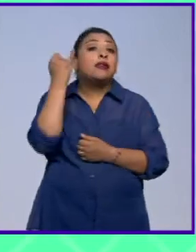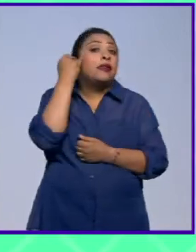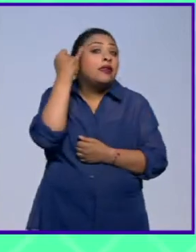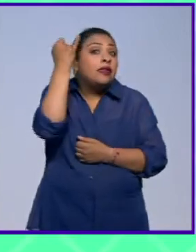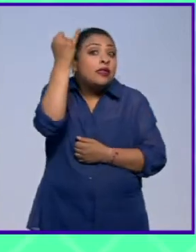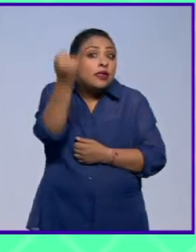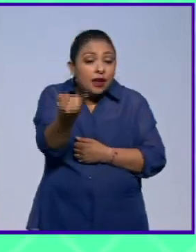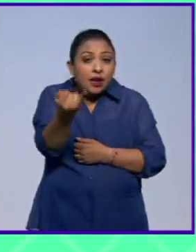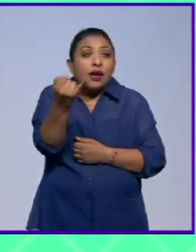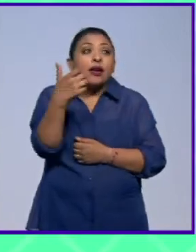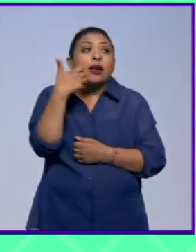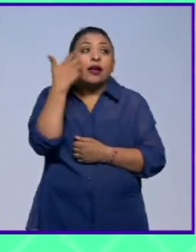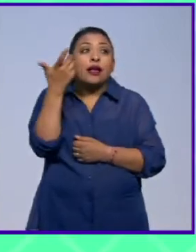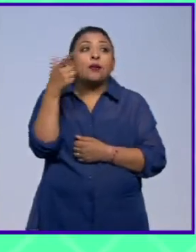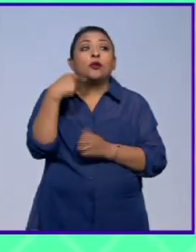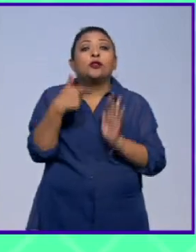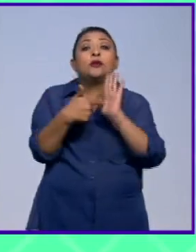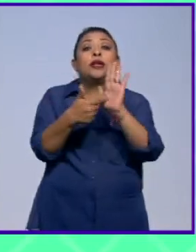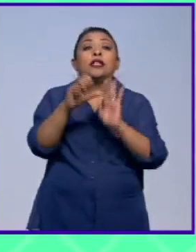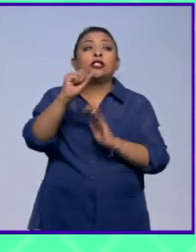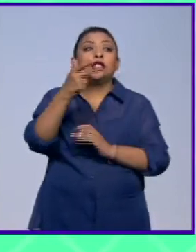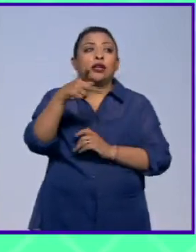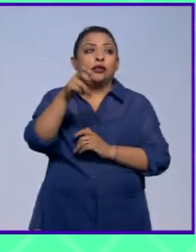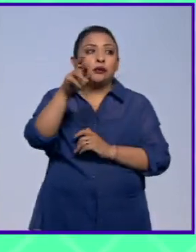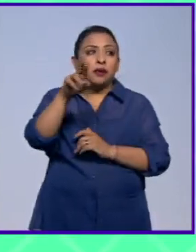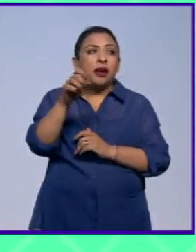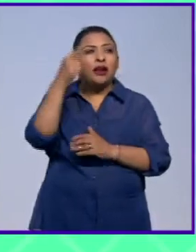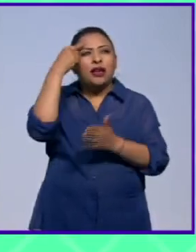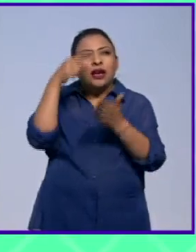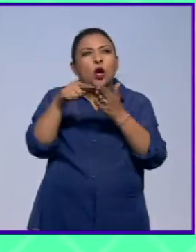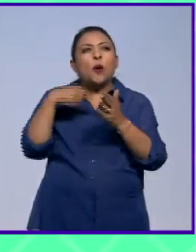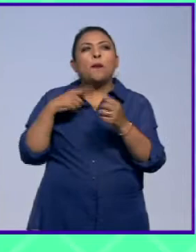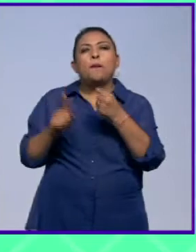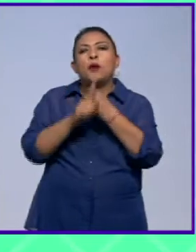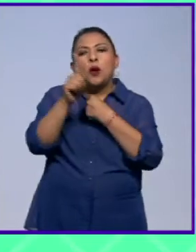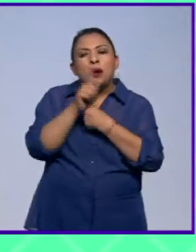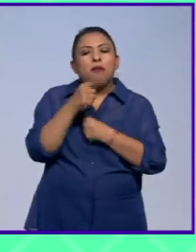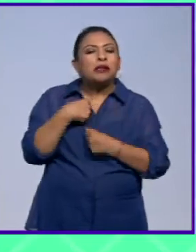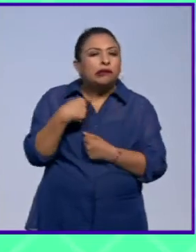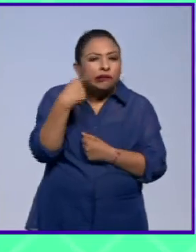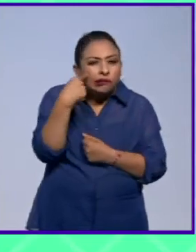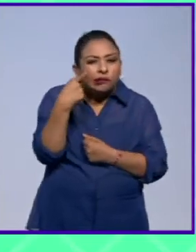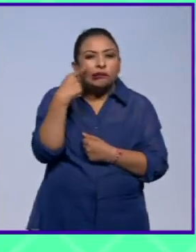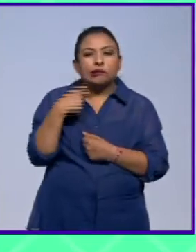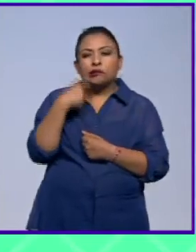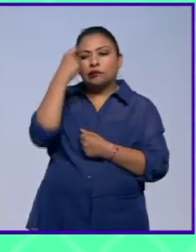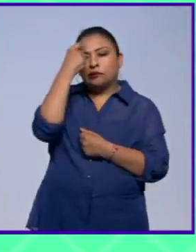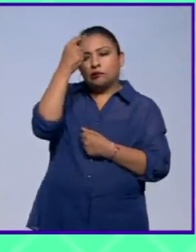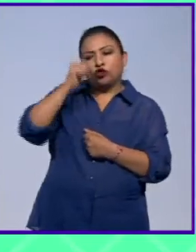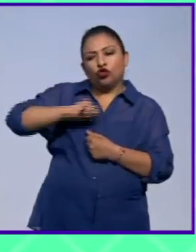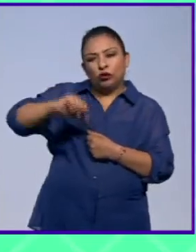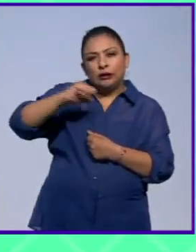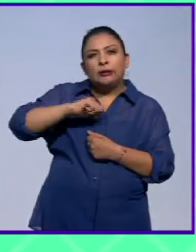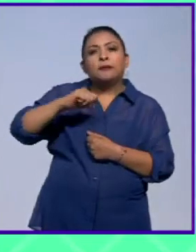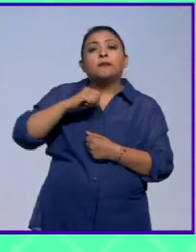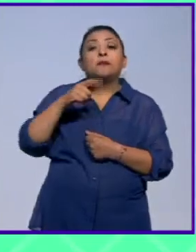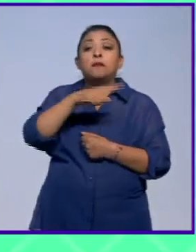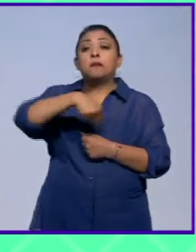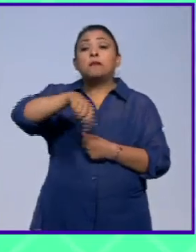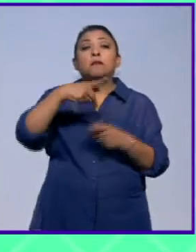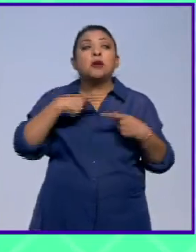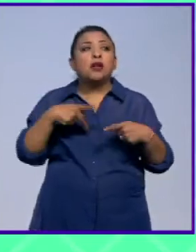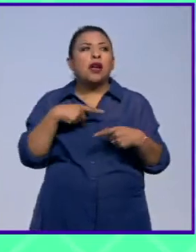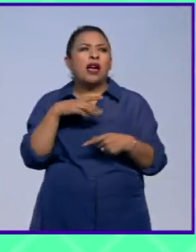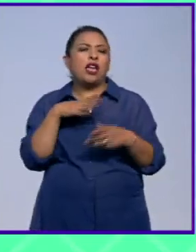de traer a Shakespeare a la gente creo que uno de los problemas que hay casi siempre con los autores clásicos es que de entrada la gente se